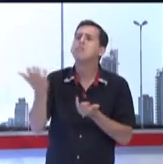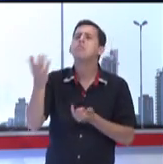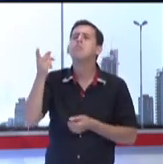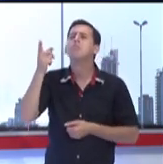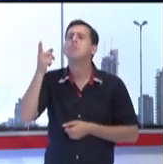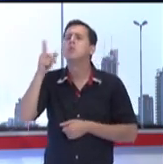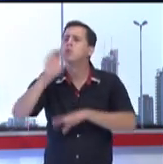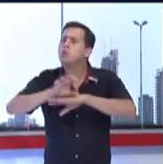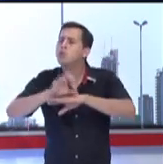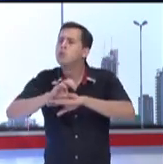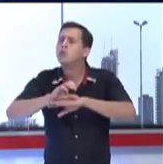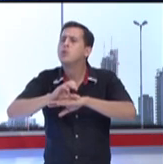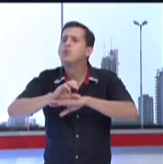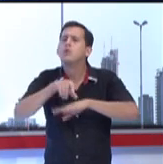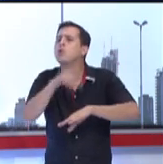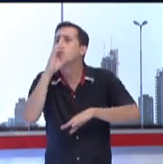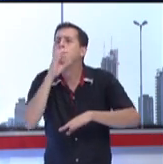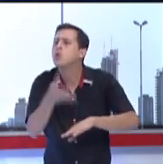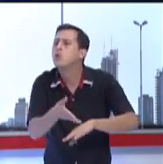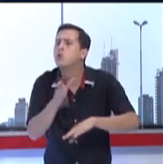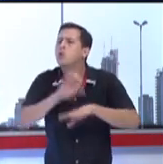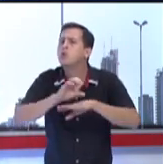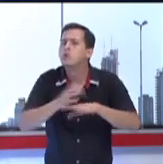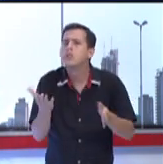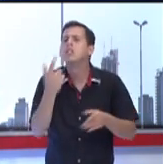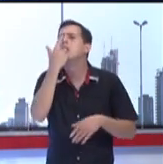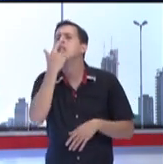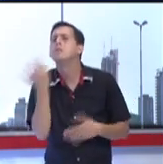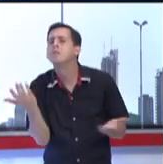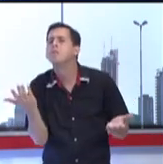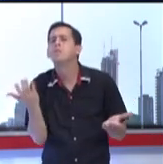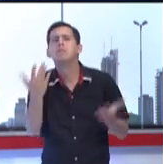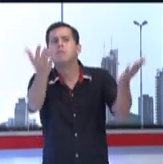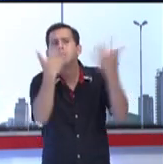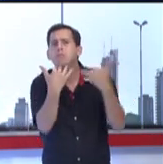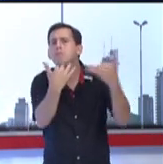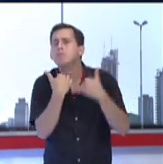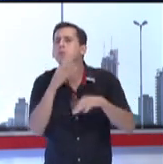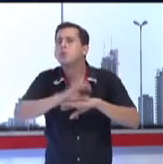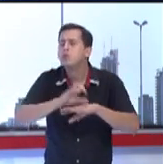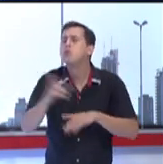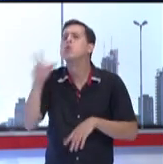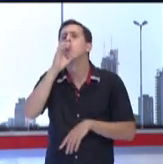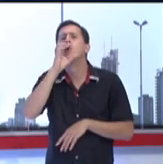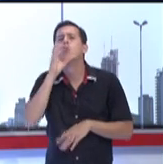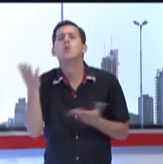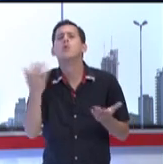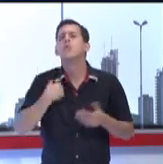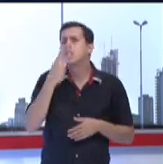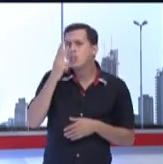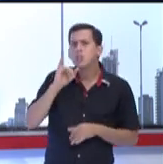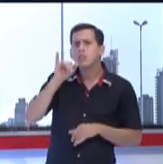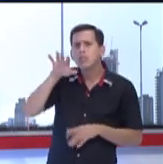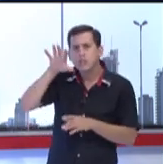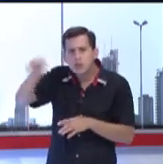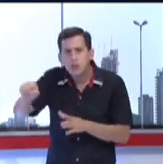consistir estos cursos, ¿verdad? A quiénes van dirigidos específicamente y cómo puede hacer uno para